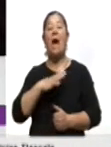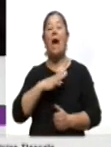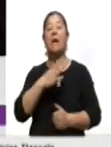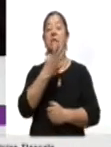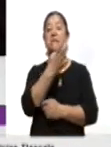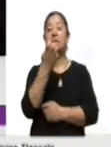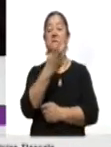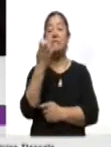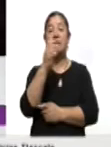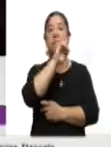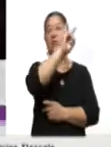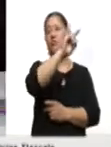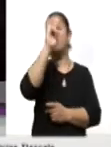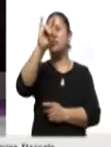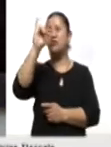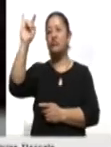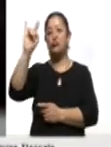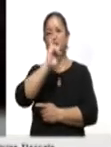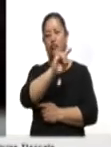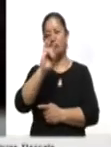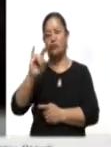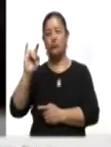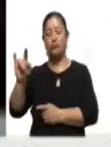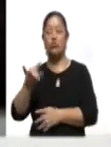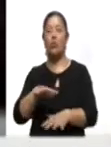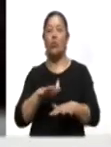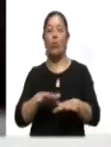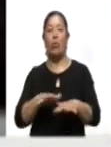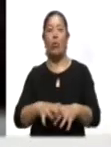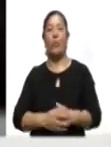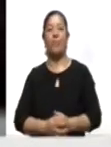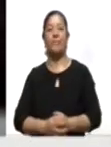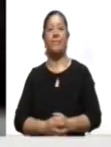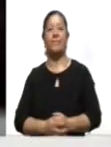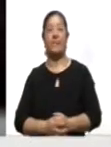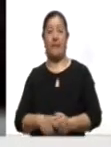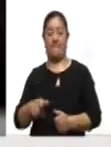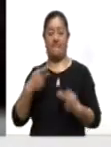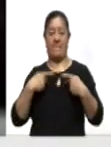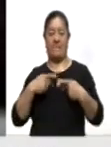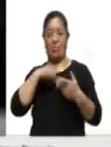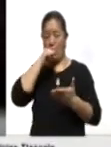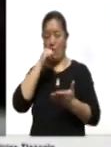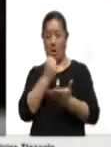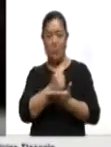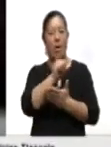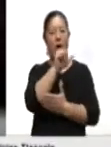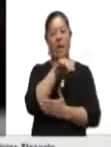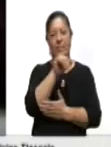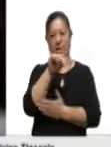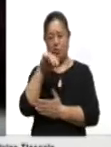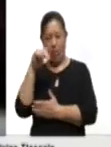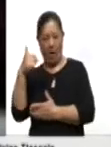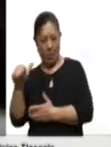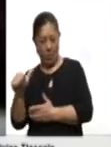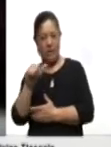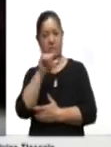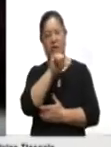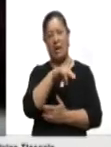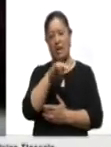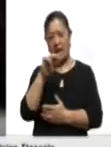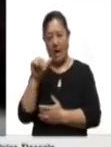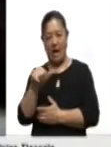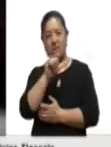obras de arte disponibles con autores reconocidos como Armando Aguatzin, Adrián Tavera, Águeda